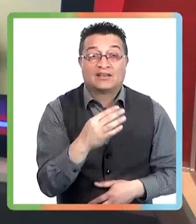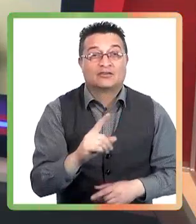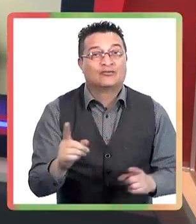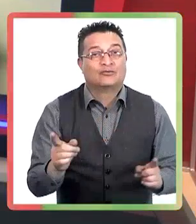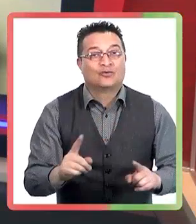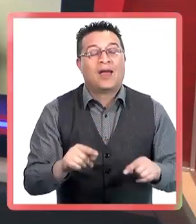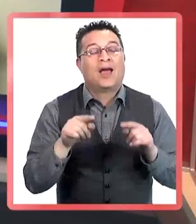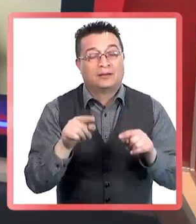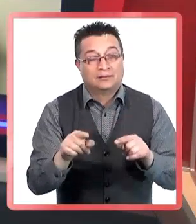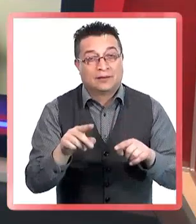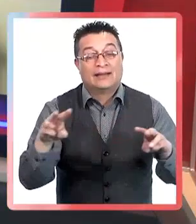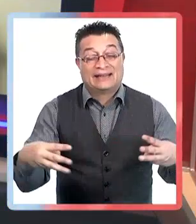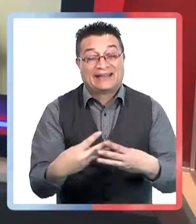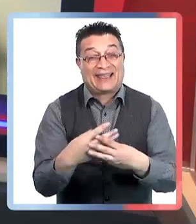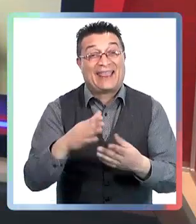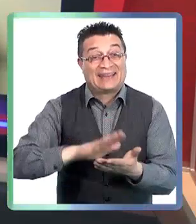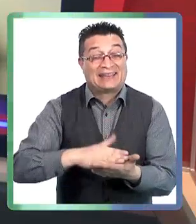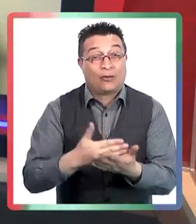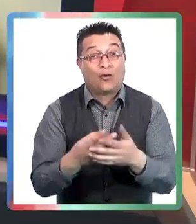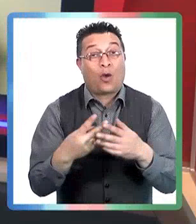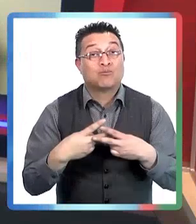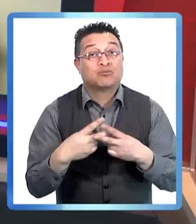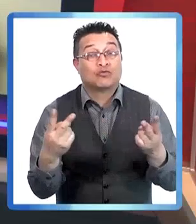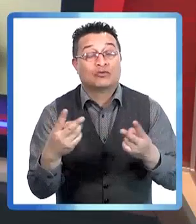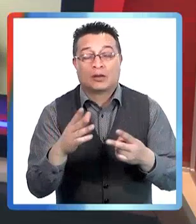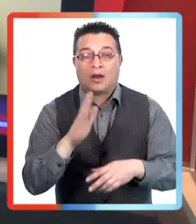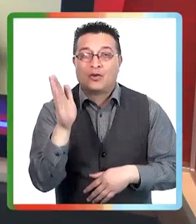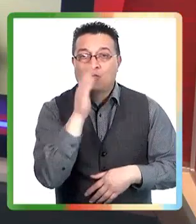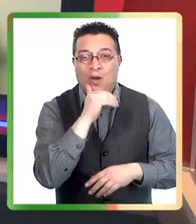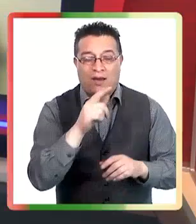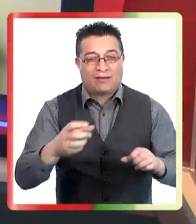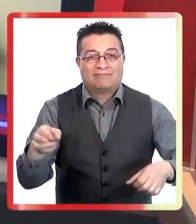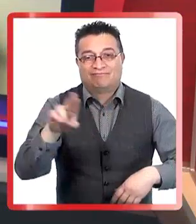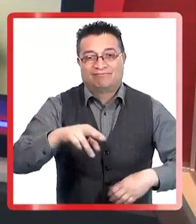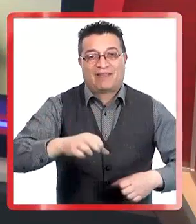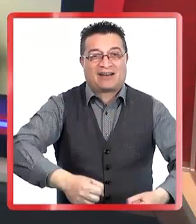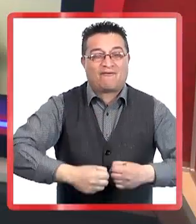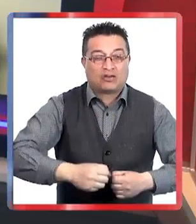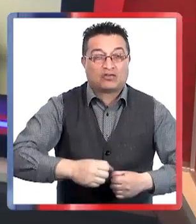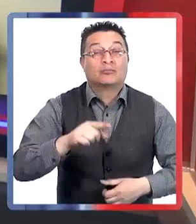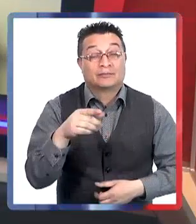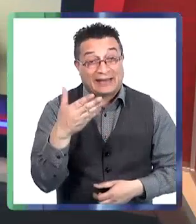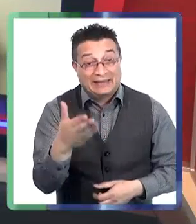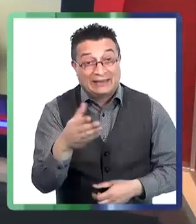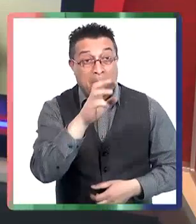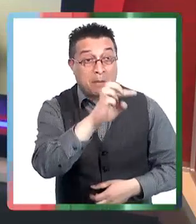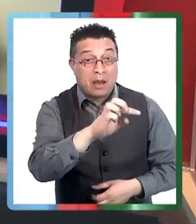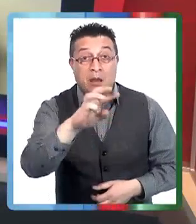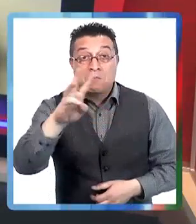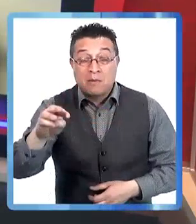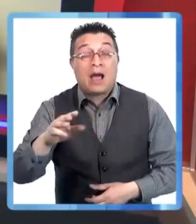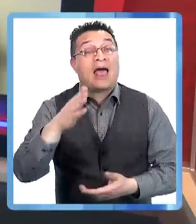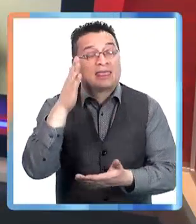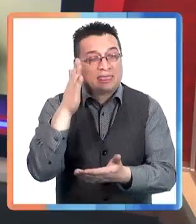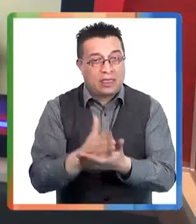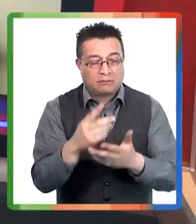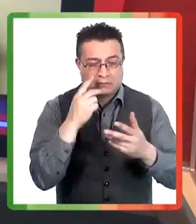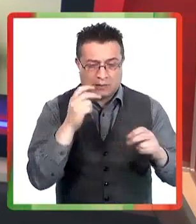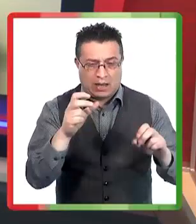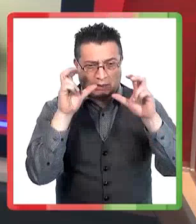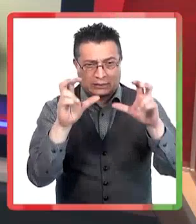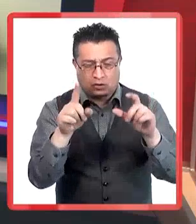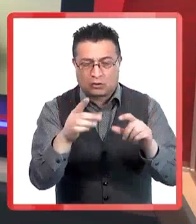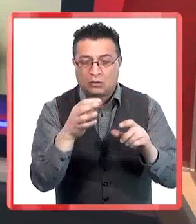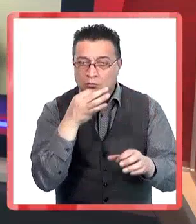especial atención a estos consejos. Y deben estar muchos de ellos preocupados porque con esta vuelta a clases volvemos, lo decía yo al principio, a las reuniones de personas,